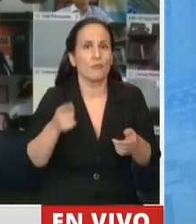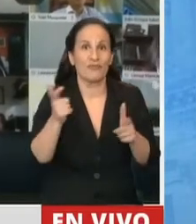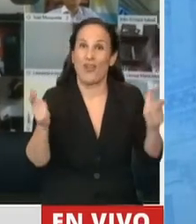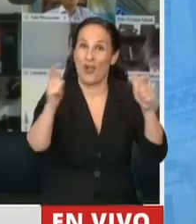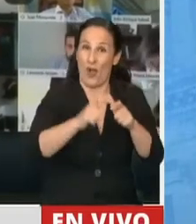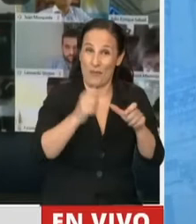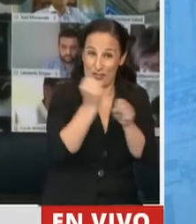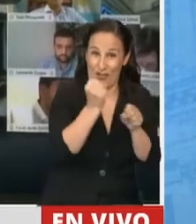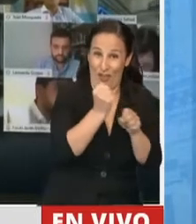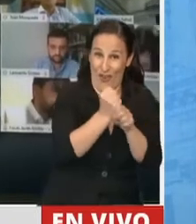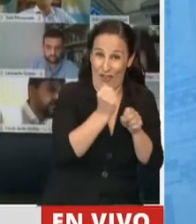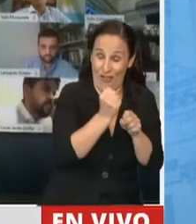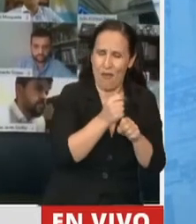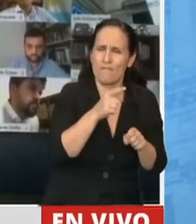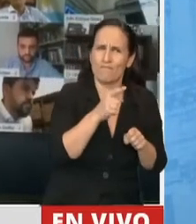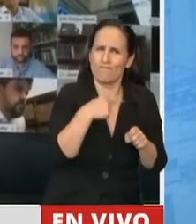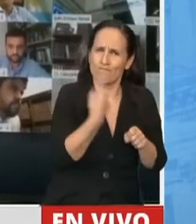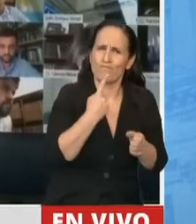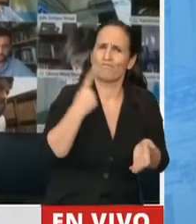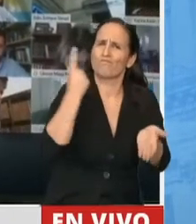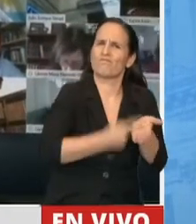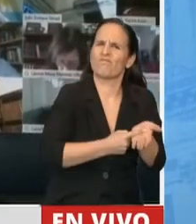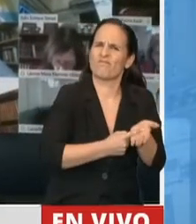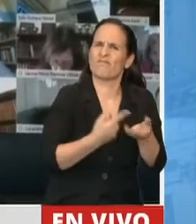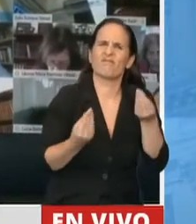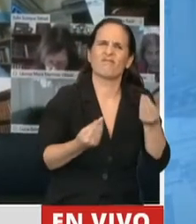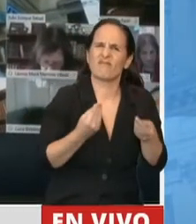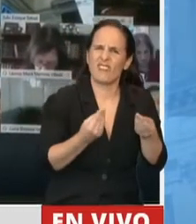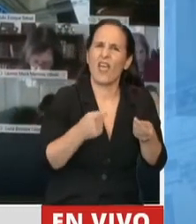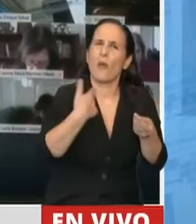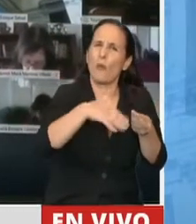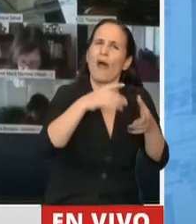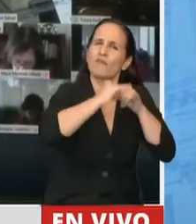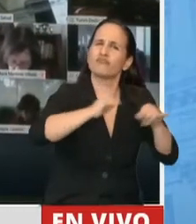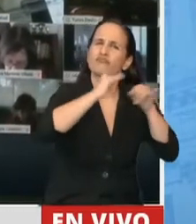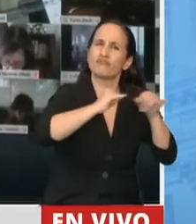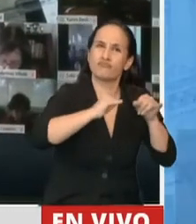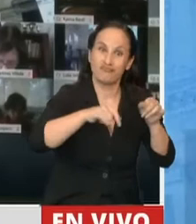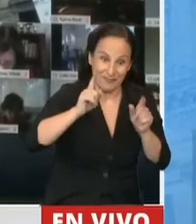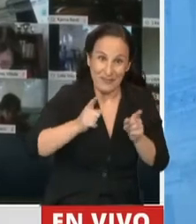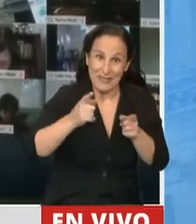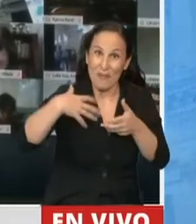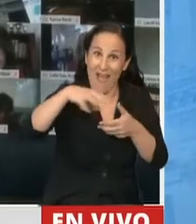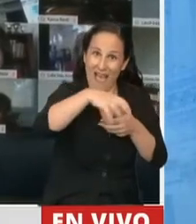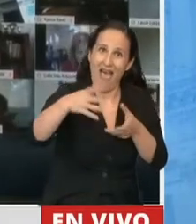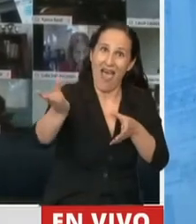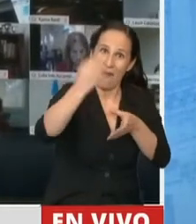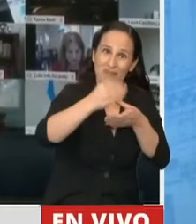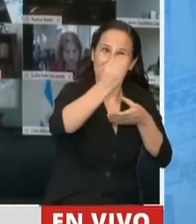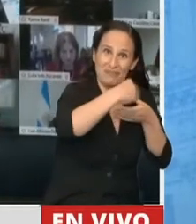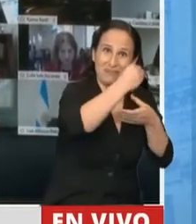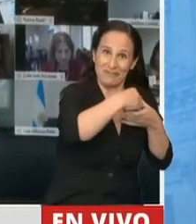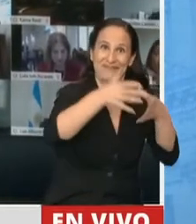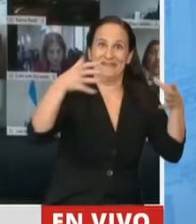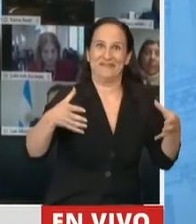la Comisión de Trabajo hemos decidido hacer informativas donde invitemos a todos estos sectores sociales que en definitiva